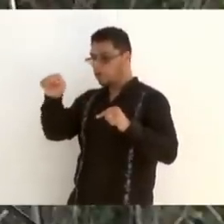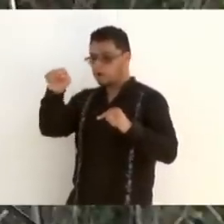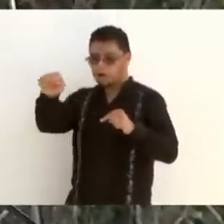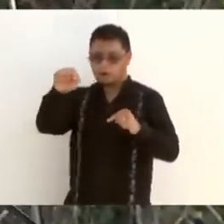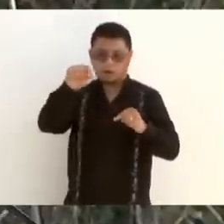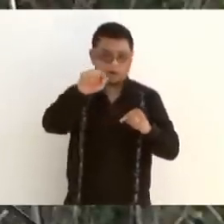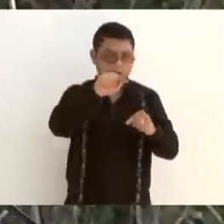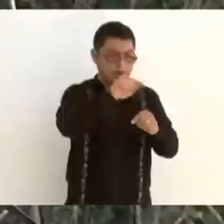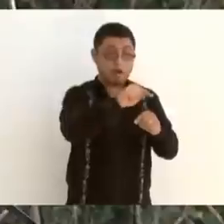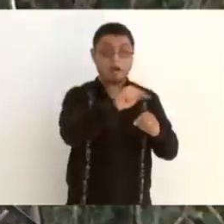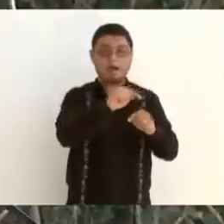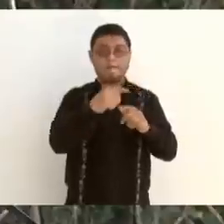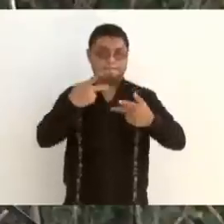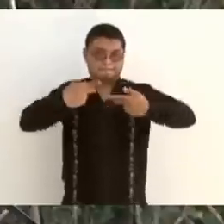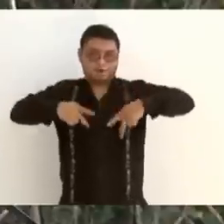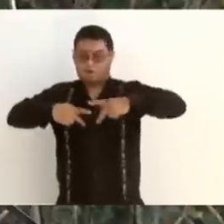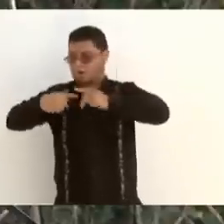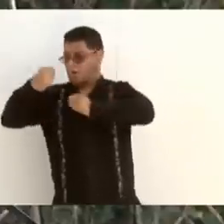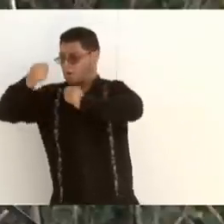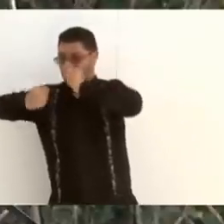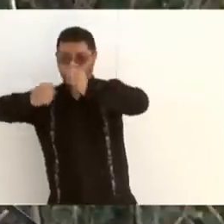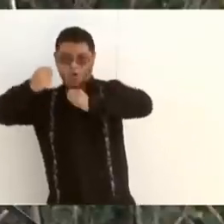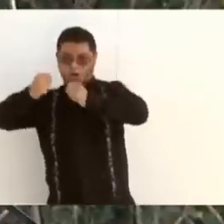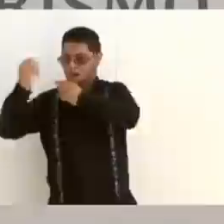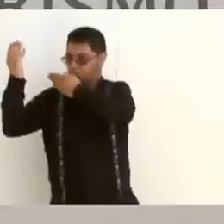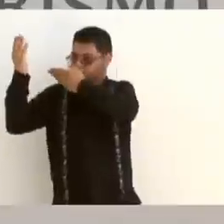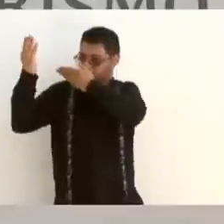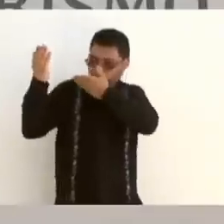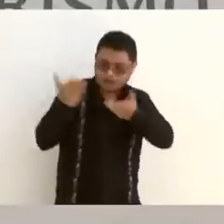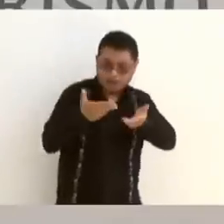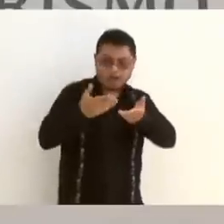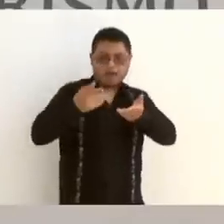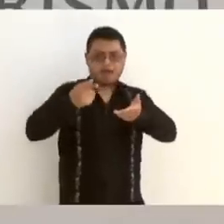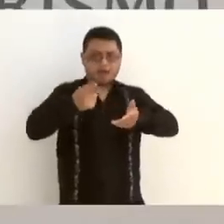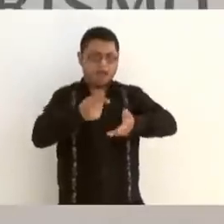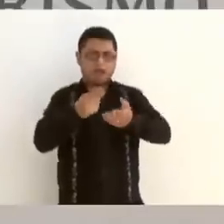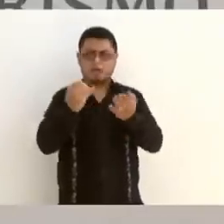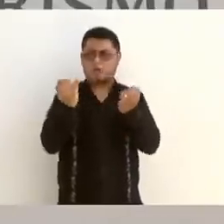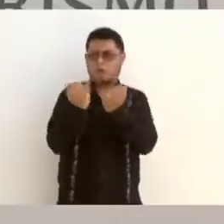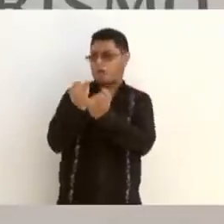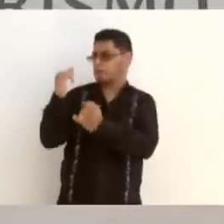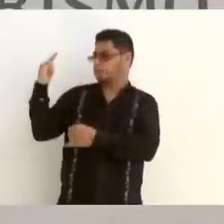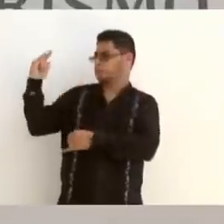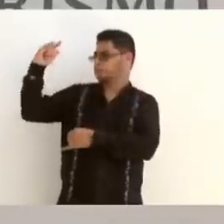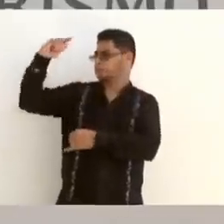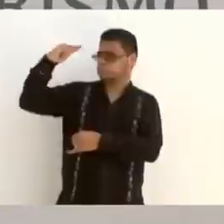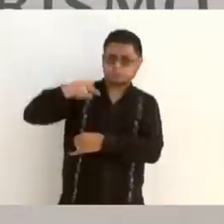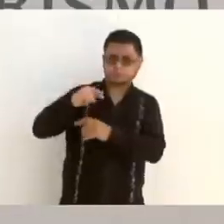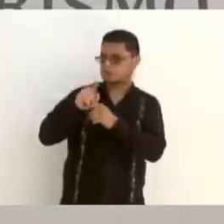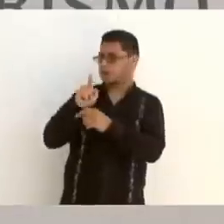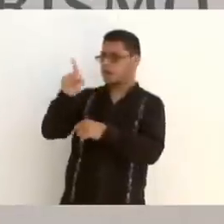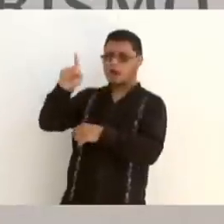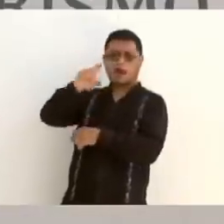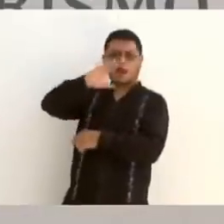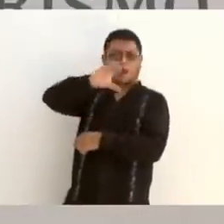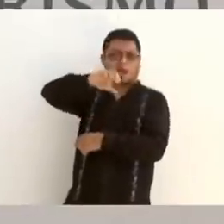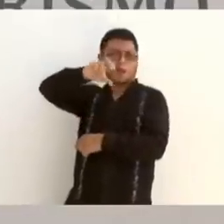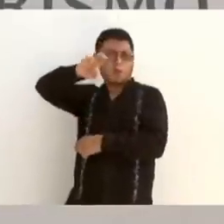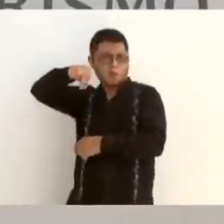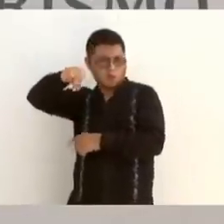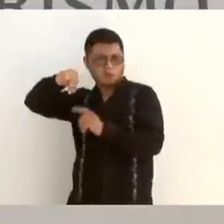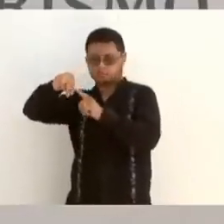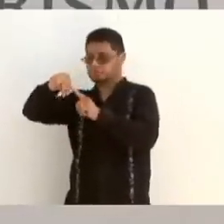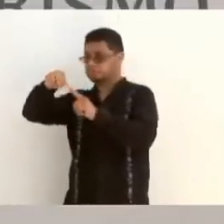solo por el mar y por el sol a Cancún, que puedan tener la